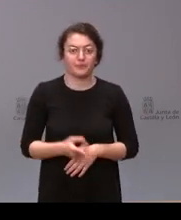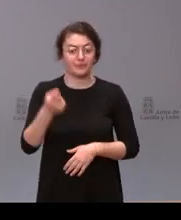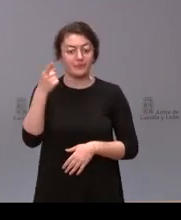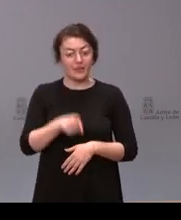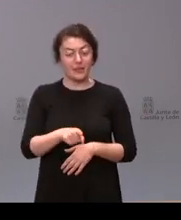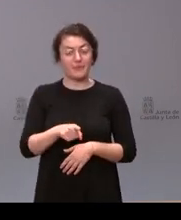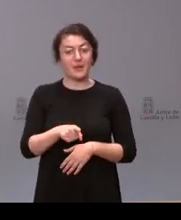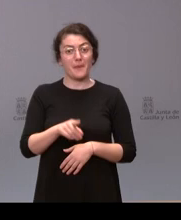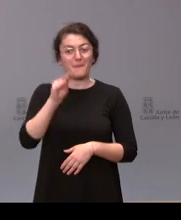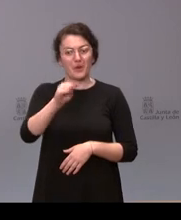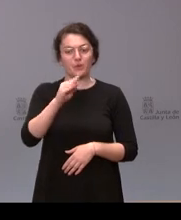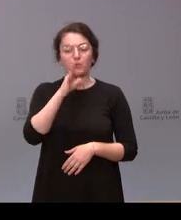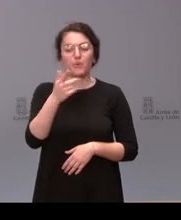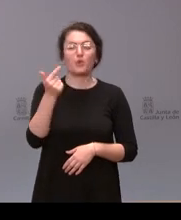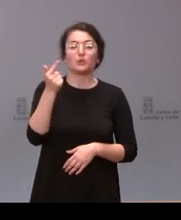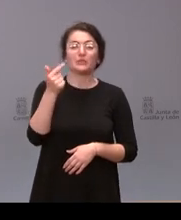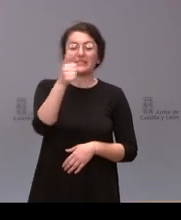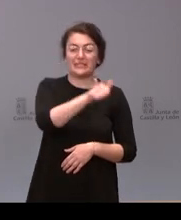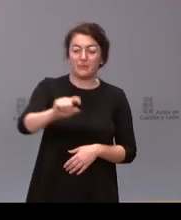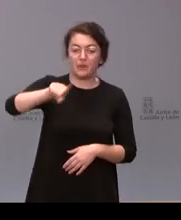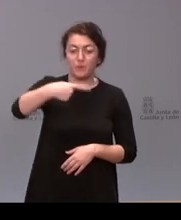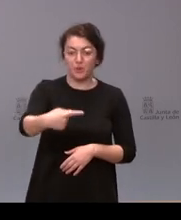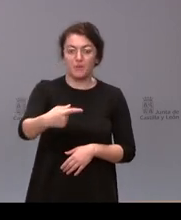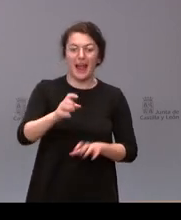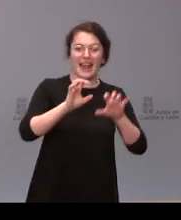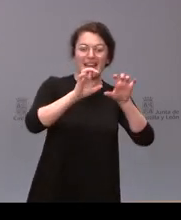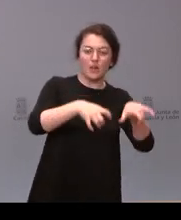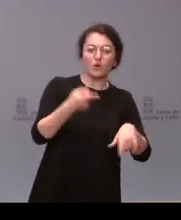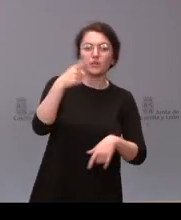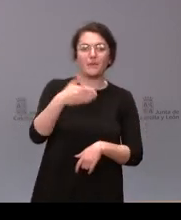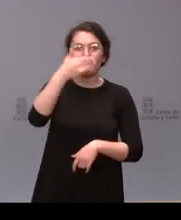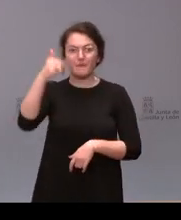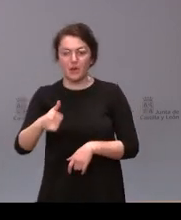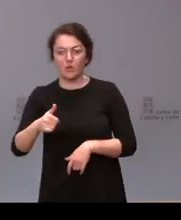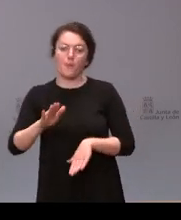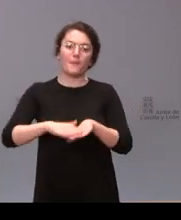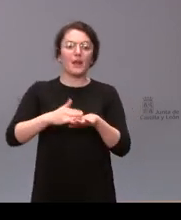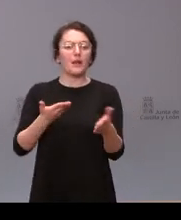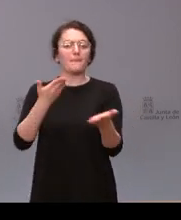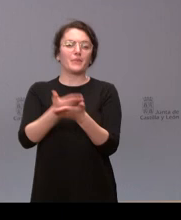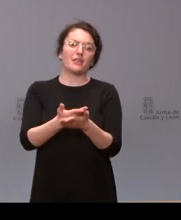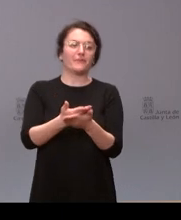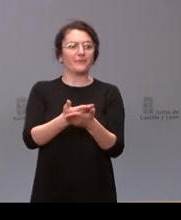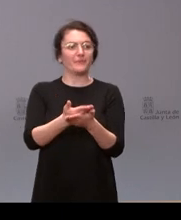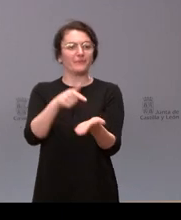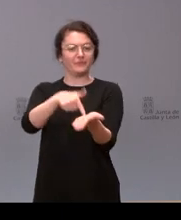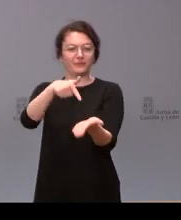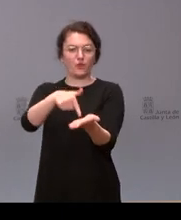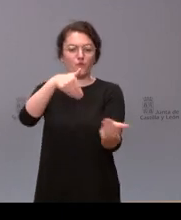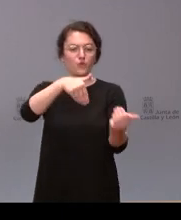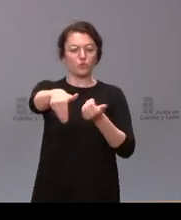porque la semana próxima en León y también en el Bierzo se va a salir a la calle para pedir futuro reclamar alternativas que